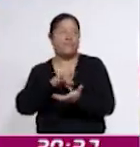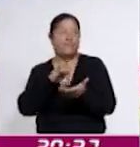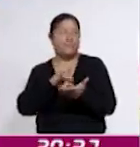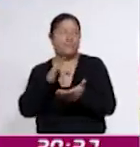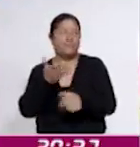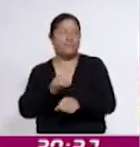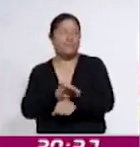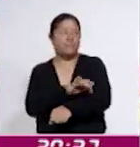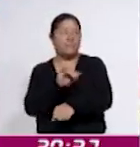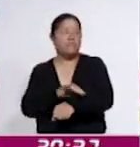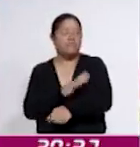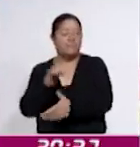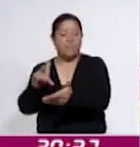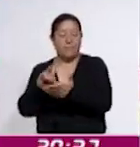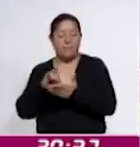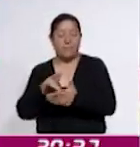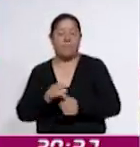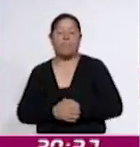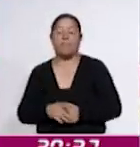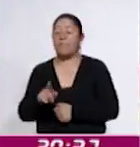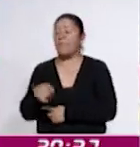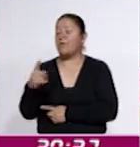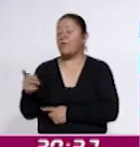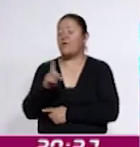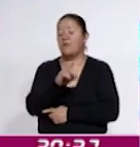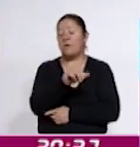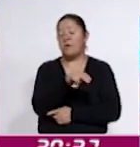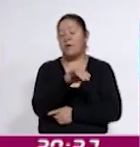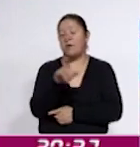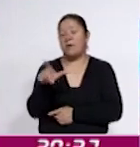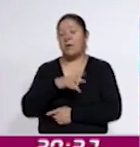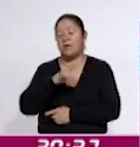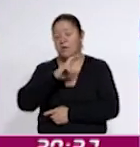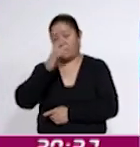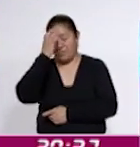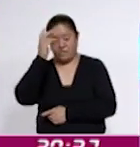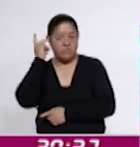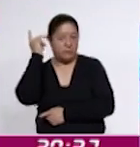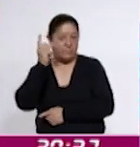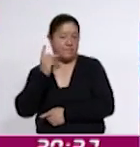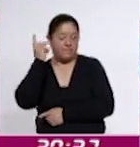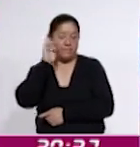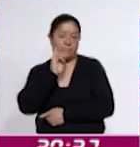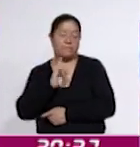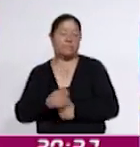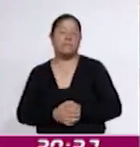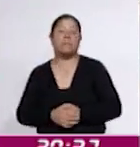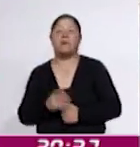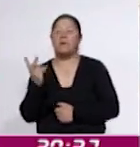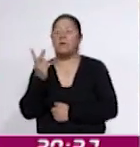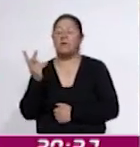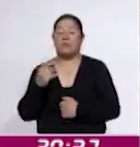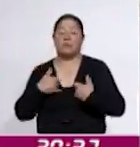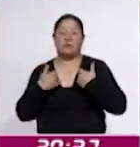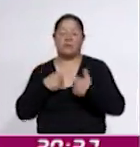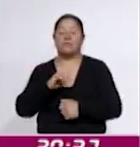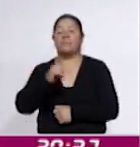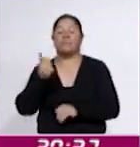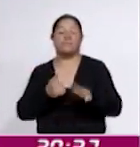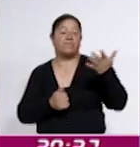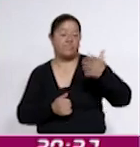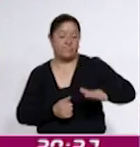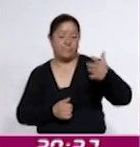por el apoyo recibido. Junto con ella, Daña García Montiel fue reconocida como princesa. Ambas jóvenes, junto con las otras 10 candidatas,